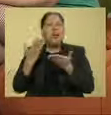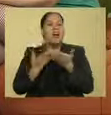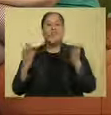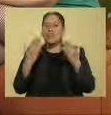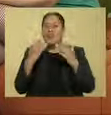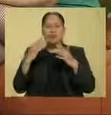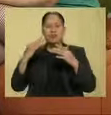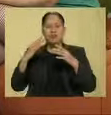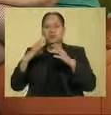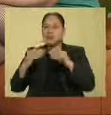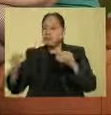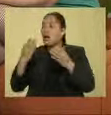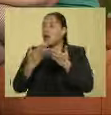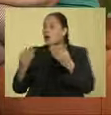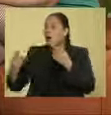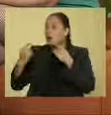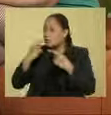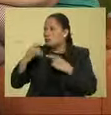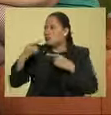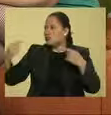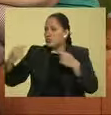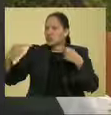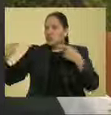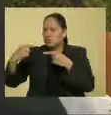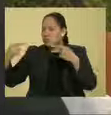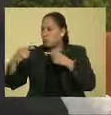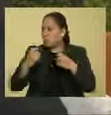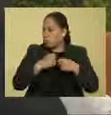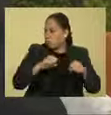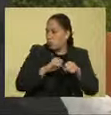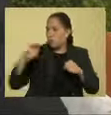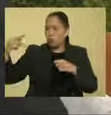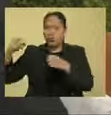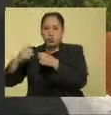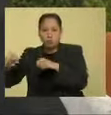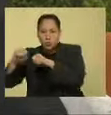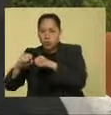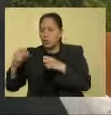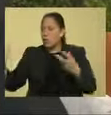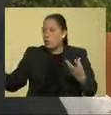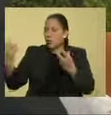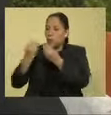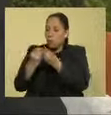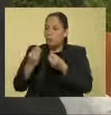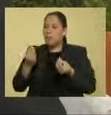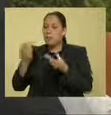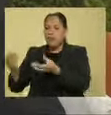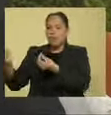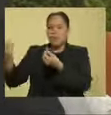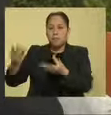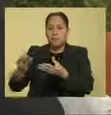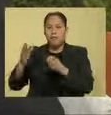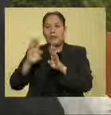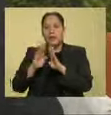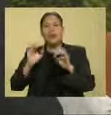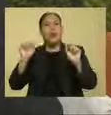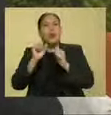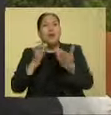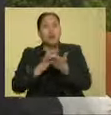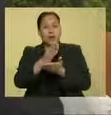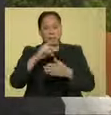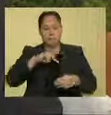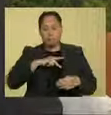más bien la idea de consorcio. Son dos pequeñas sociedades que se unen para capitalizar ambas, sin perder sus objetivos